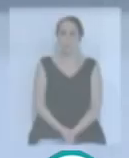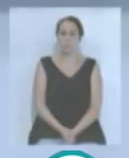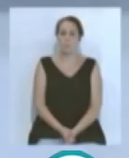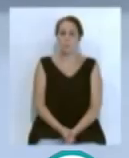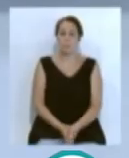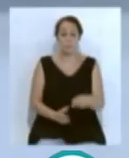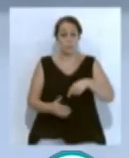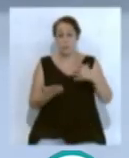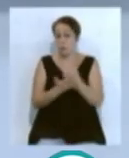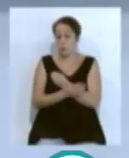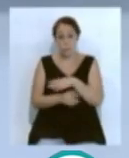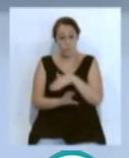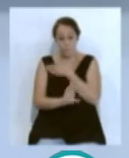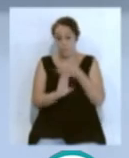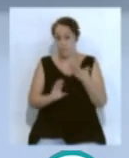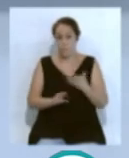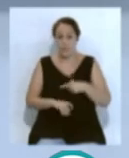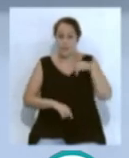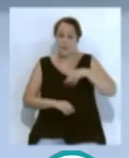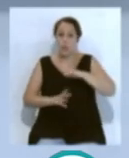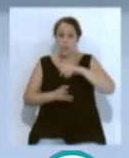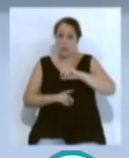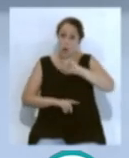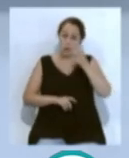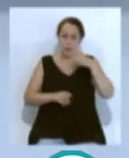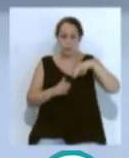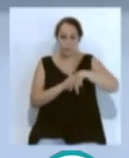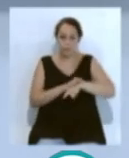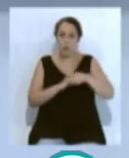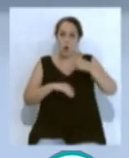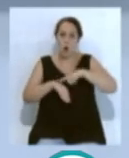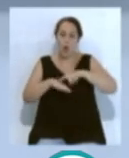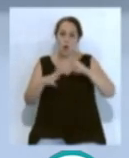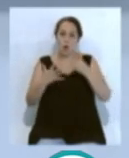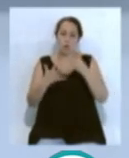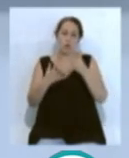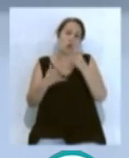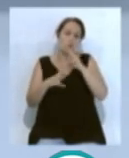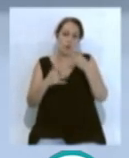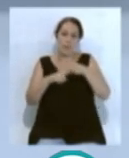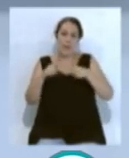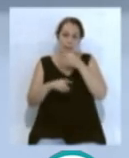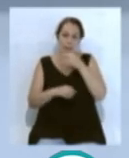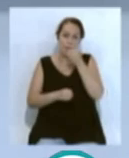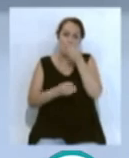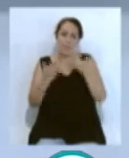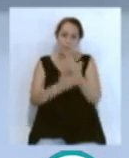Y esto es todo por el momento. Estas y otras noticias ampliadas a partir de las 8 y media de la tarde. Que pasen un buen día.